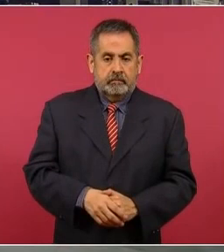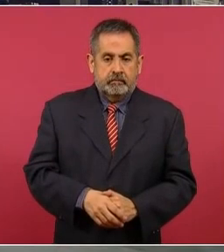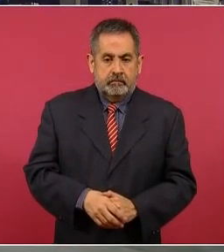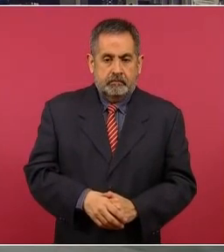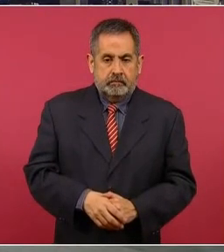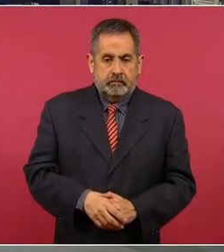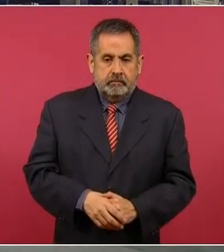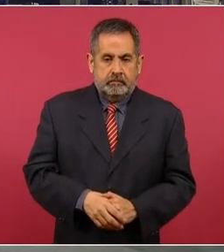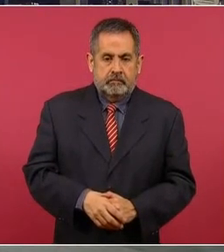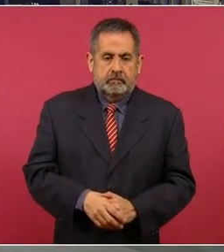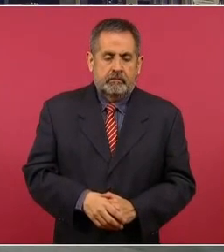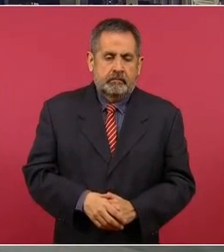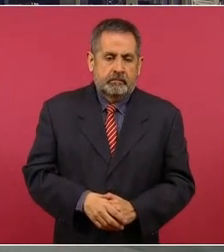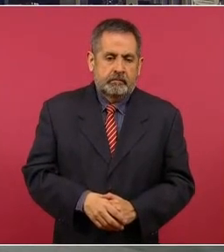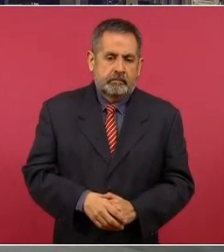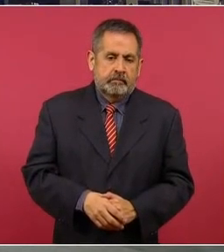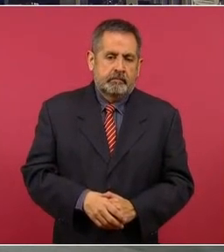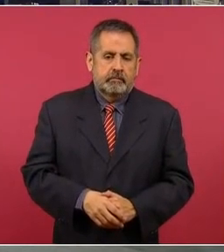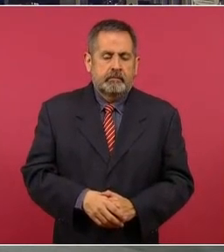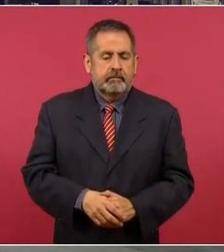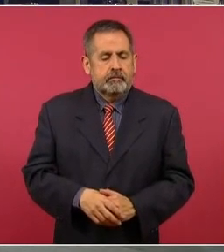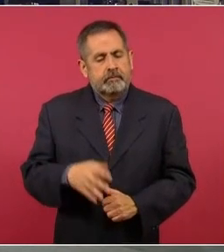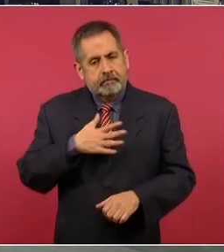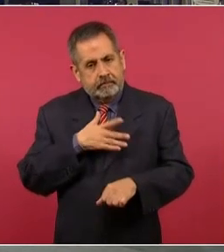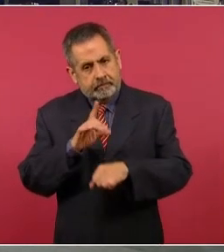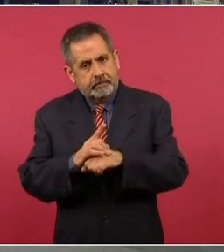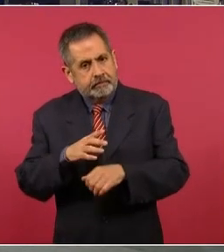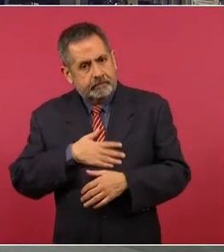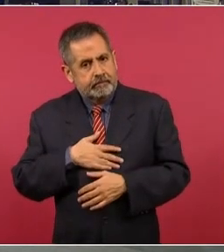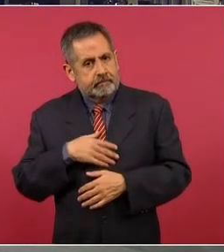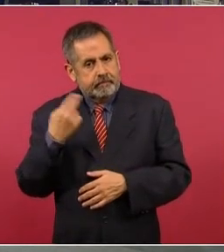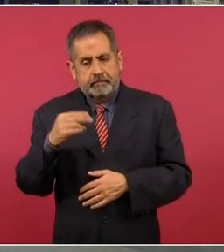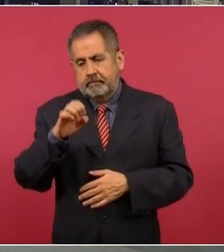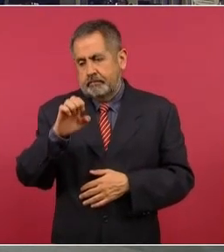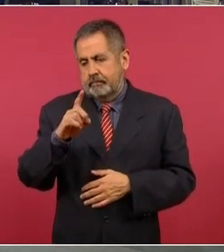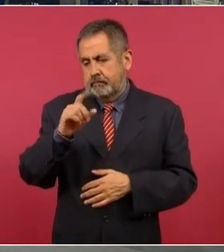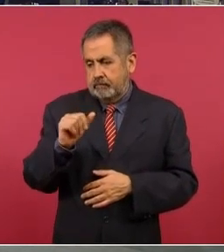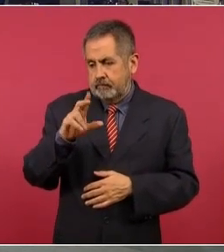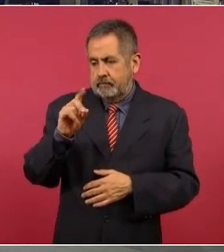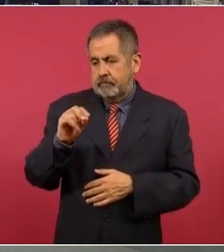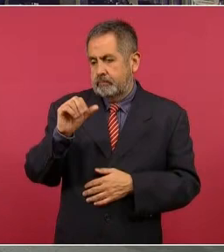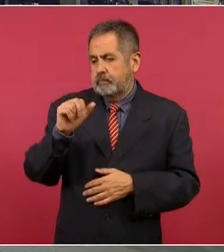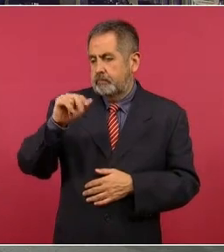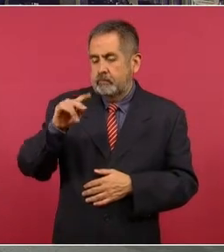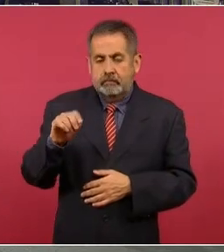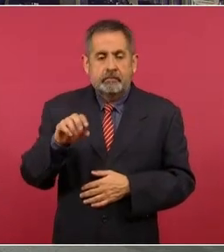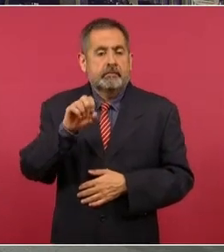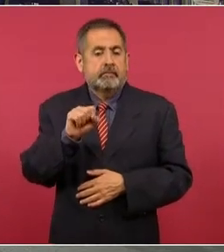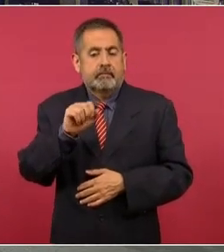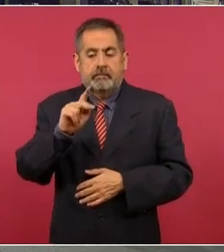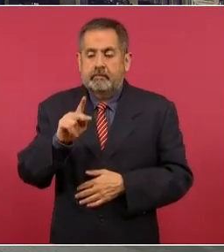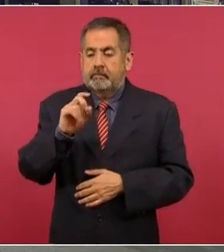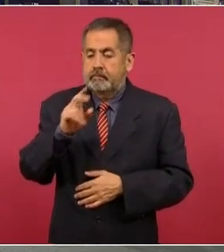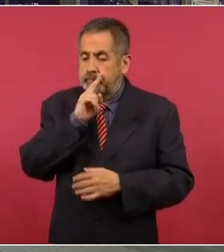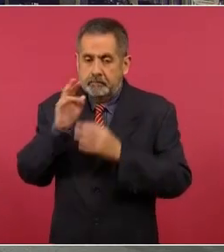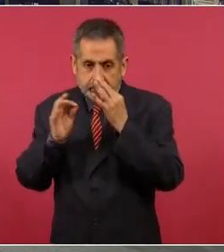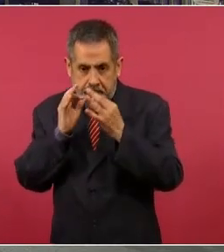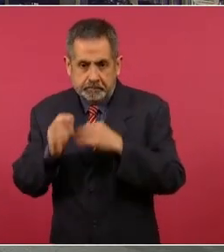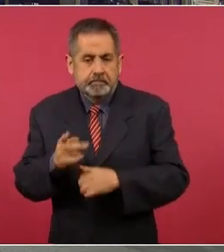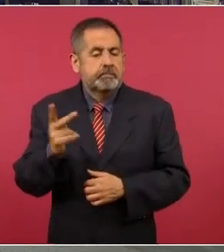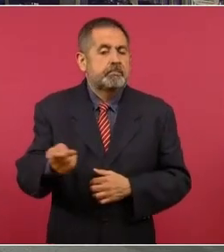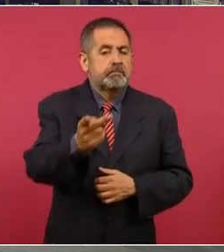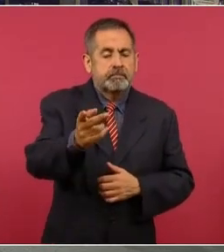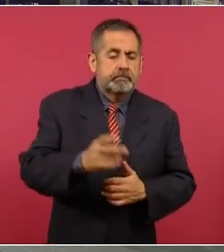Buenos días, señor presidente. Eduardo Esquivel Ancona, SDP Noticias. Entonces, quiero preguntarle acerca